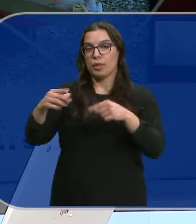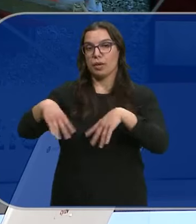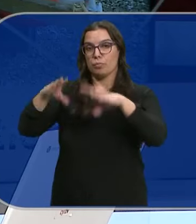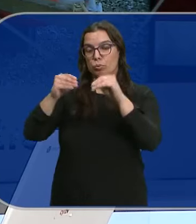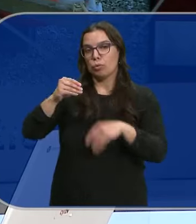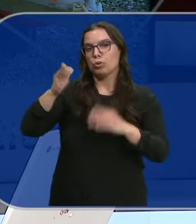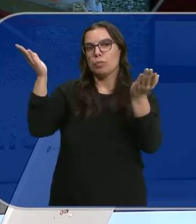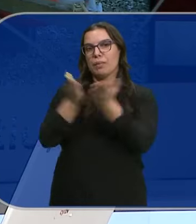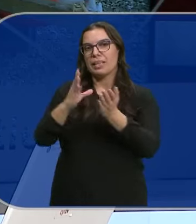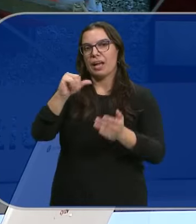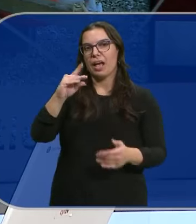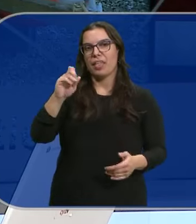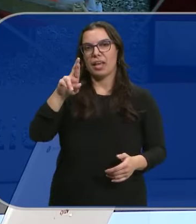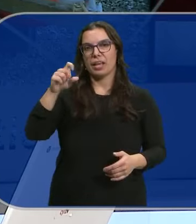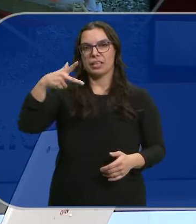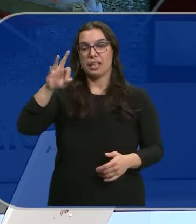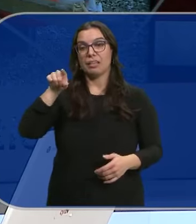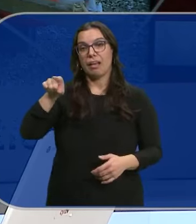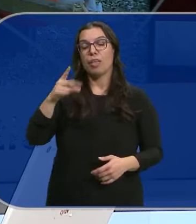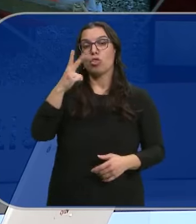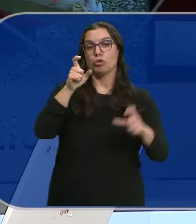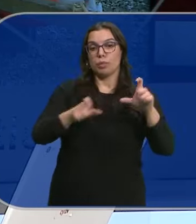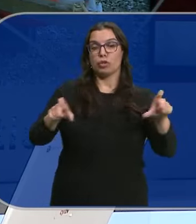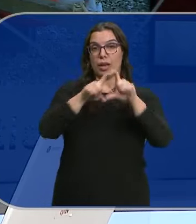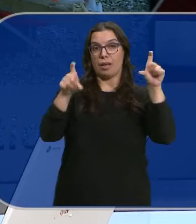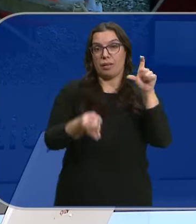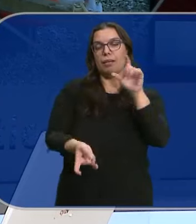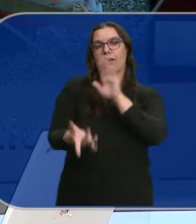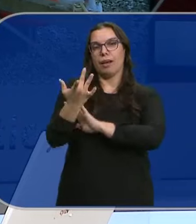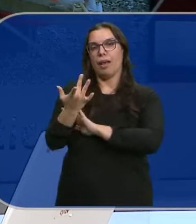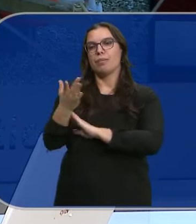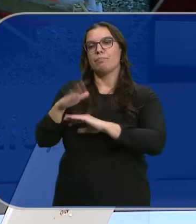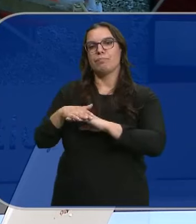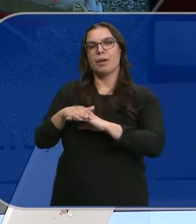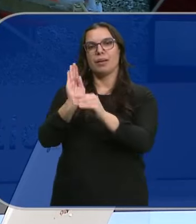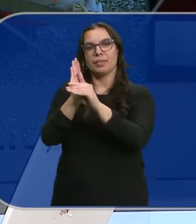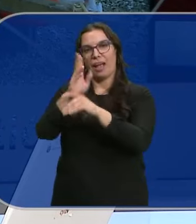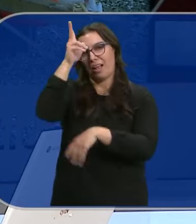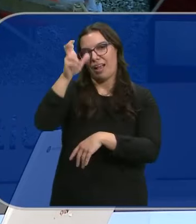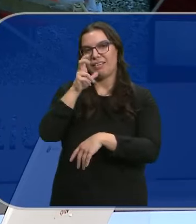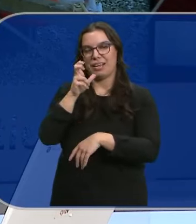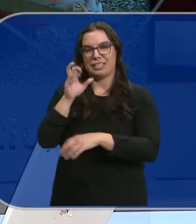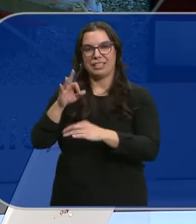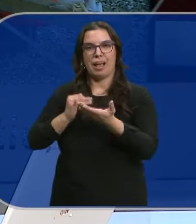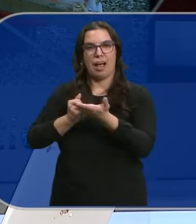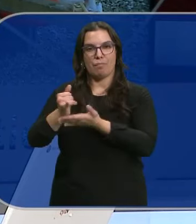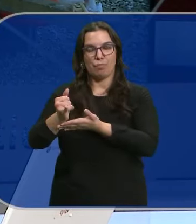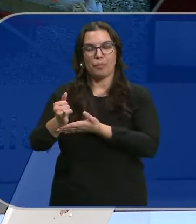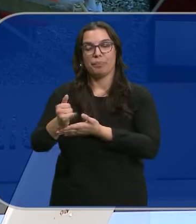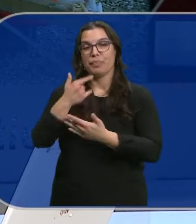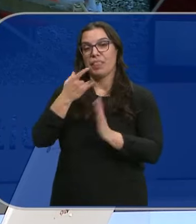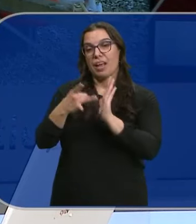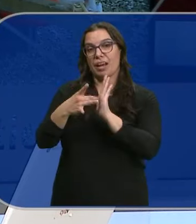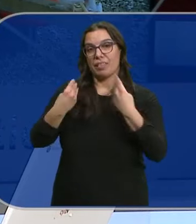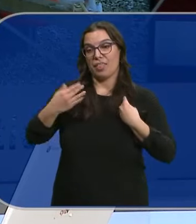Terminón En el Valle de Caderechas Es el lugar Que han elegido Dos emprendedores Para poner en marcha Una explotación De gallinas camperas Aseguran que La